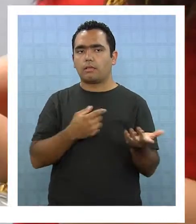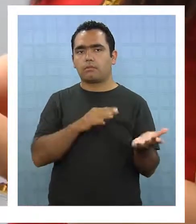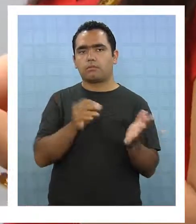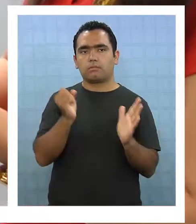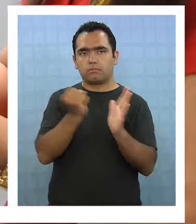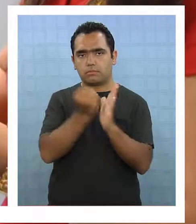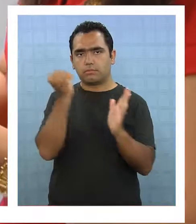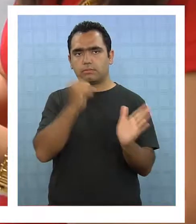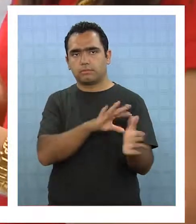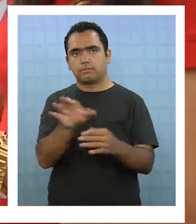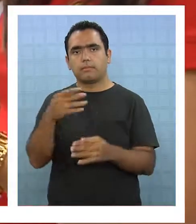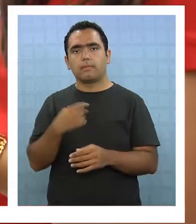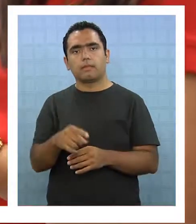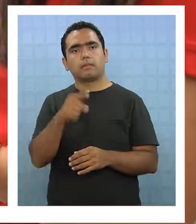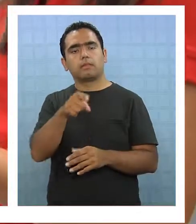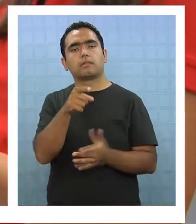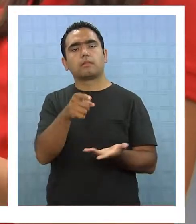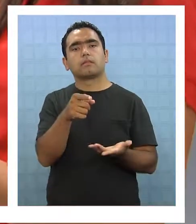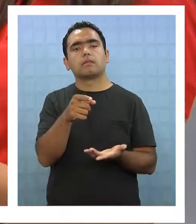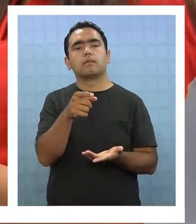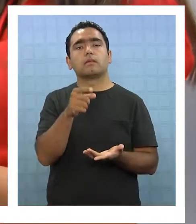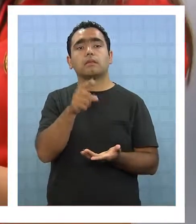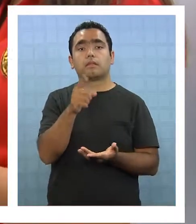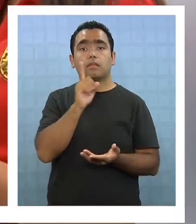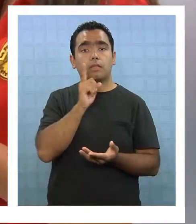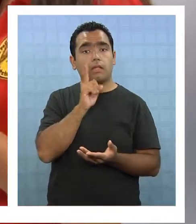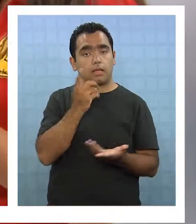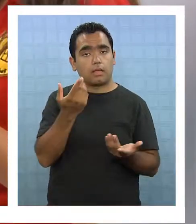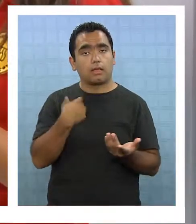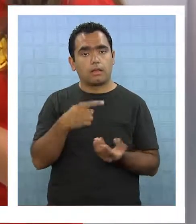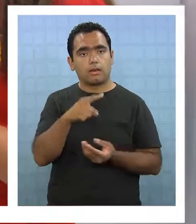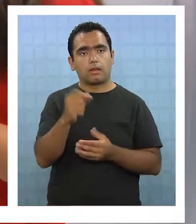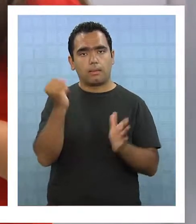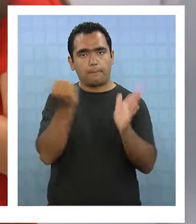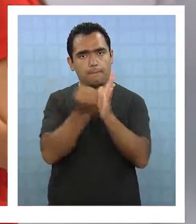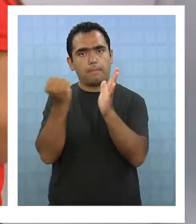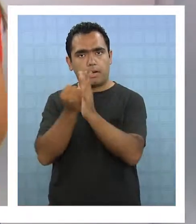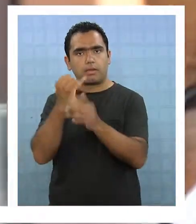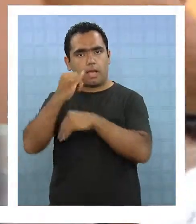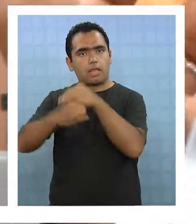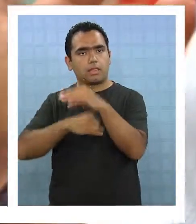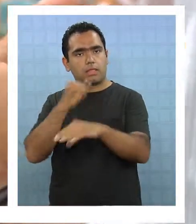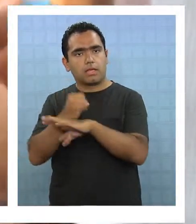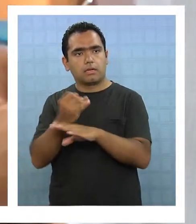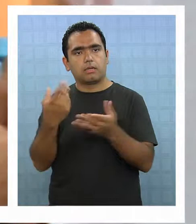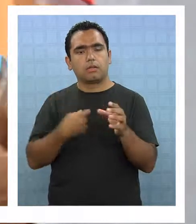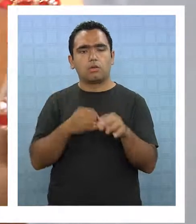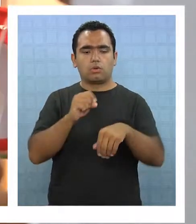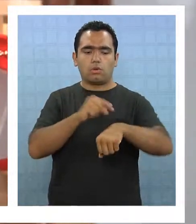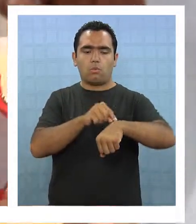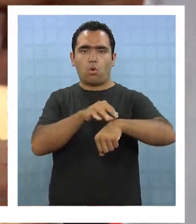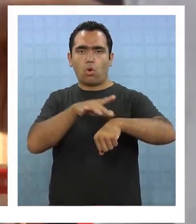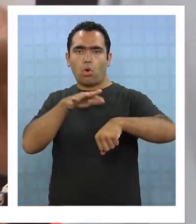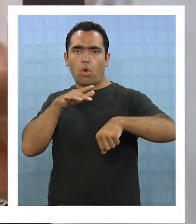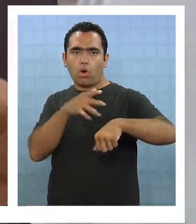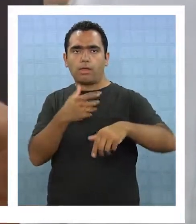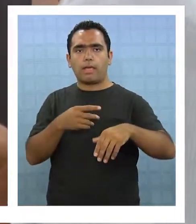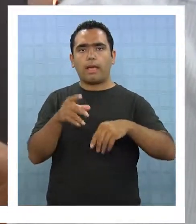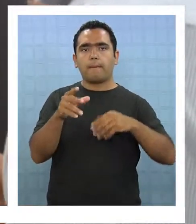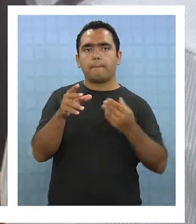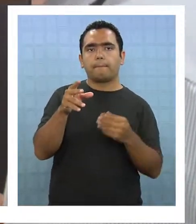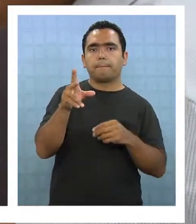muy buena. Esta tienda distribuye productos de prestigiosas marcas internacionales, como joyas en plata,